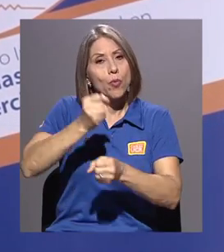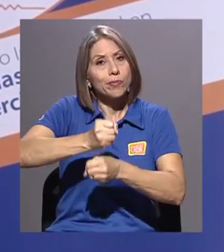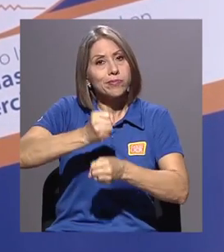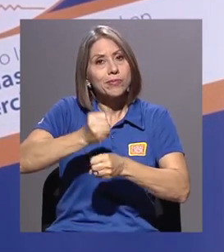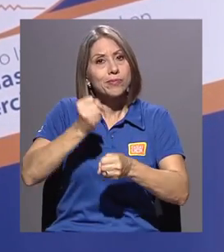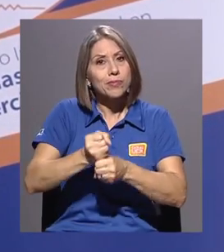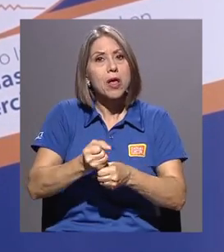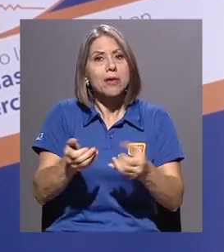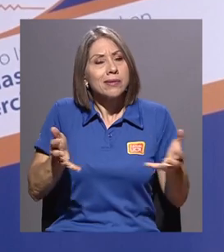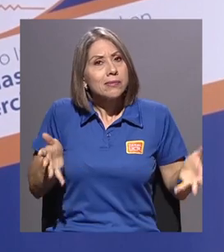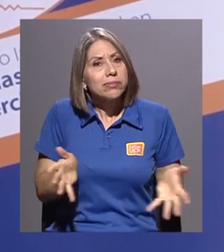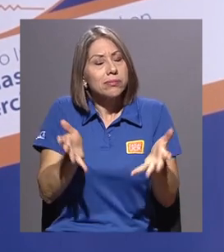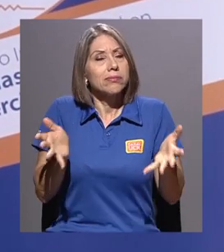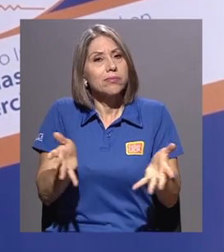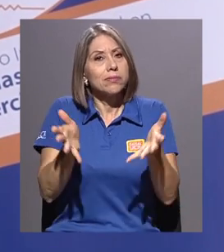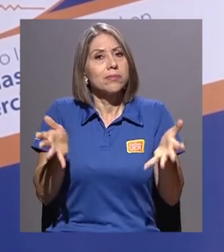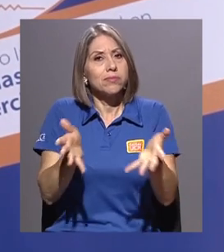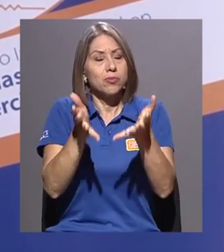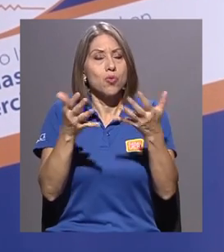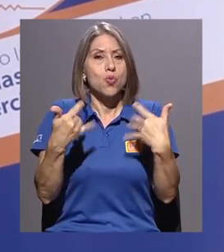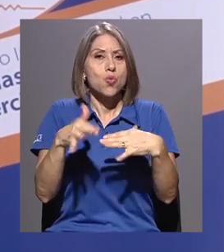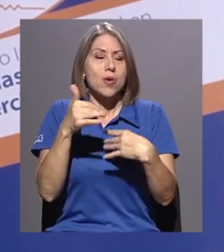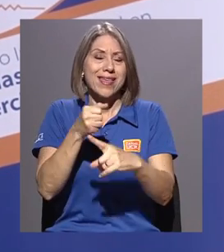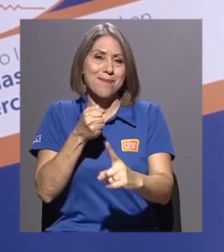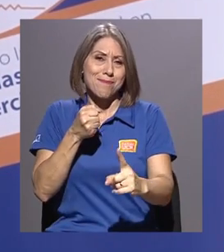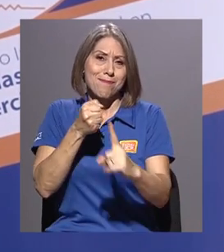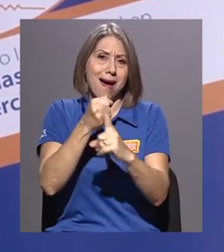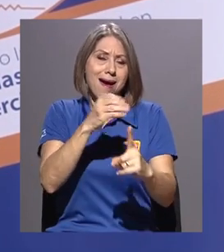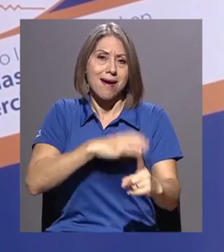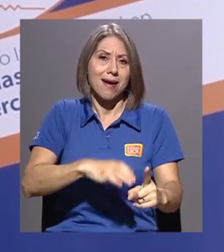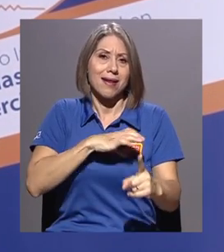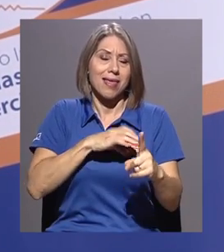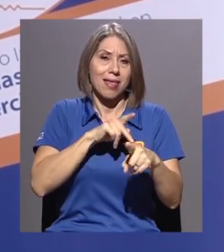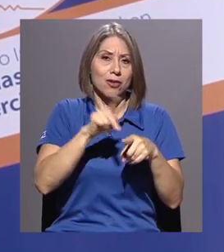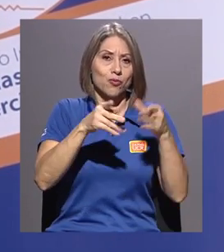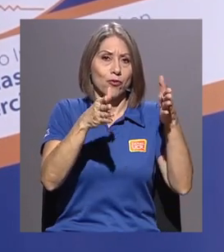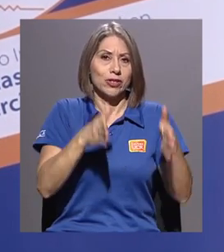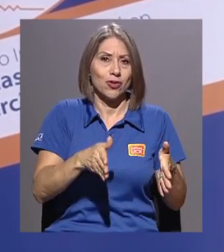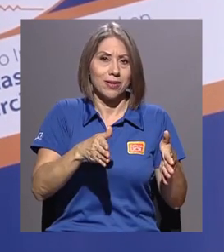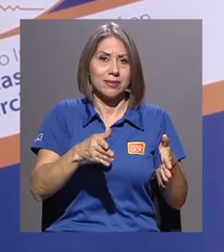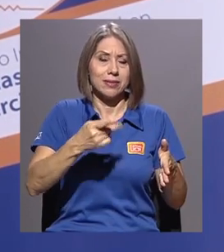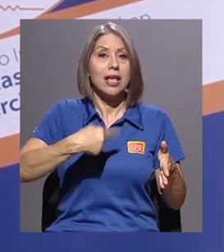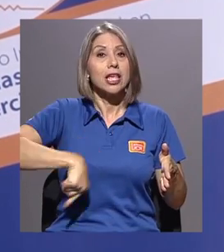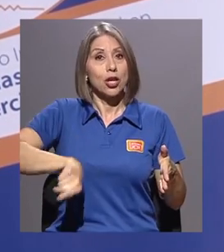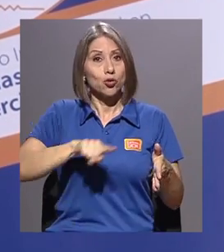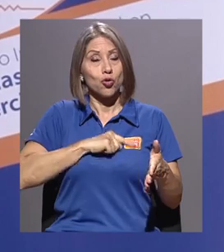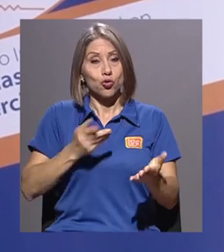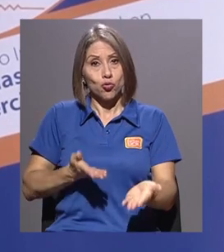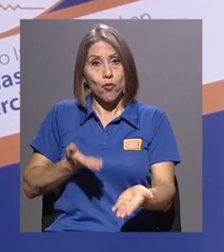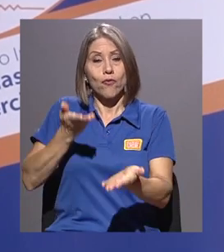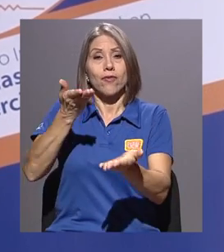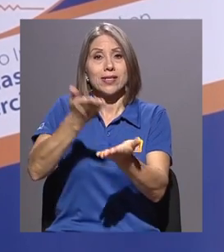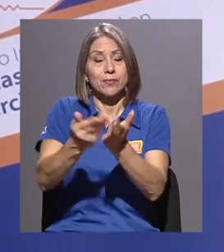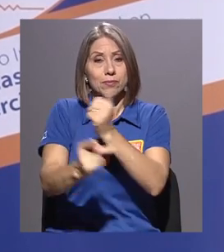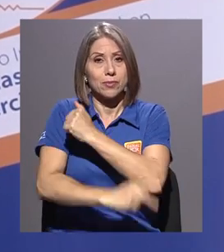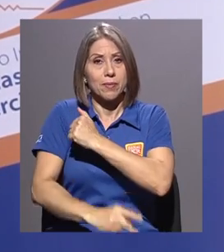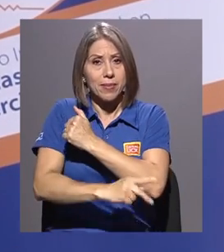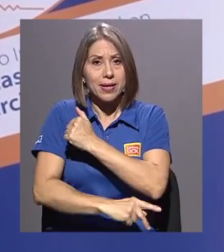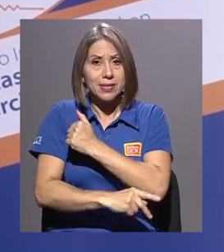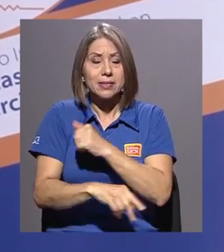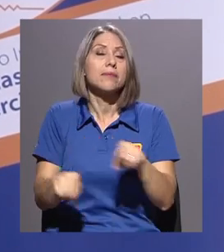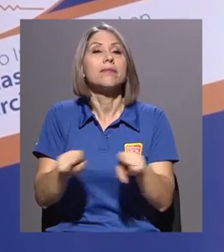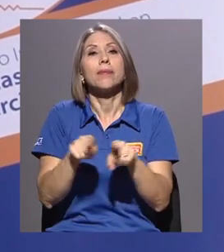y viene a impactar tanto en la calidad de los profesionales que nosotros como universidad le ofrecemos al país en este campo,